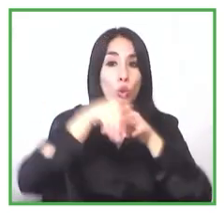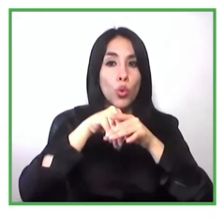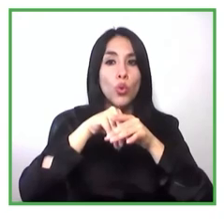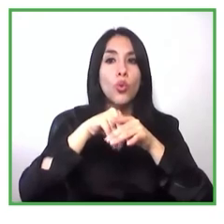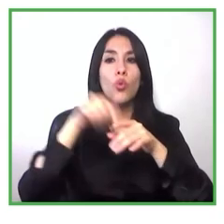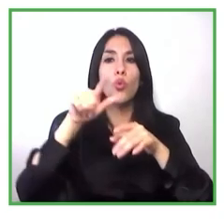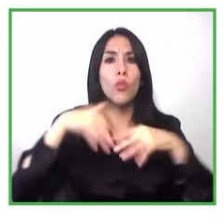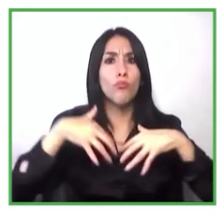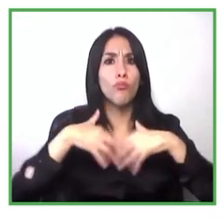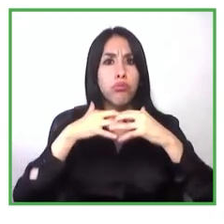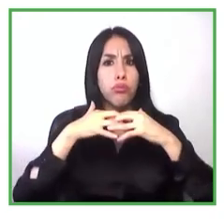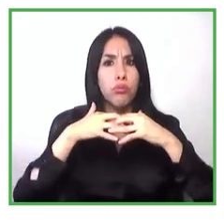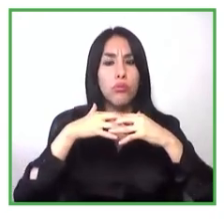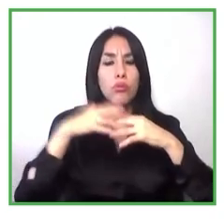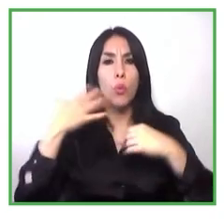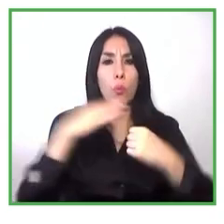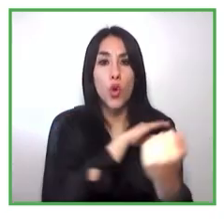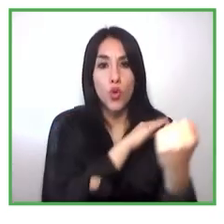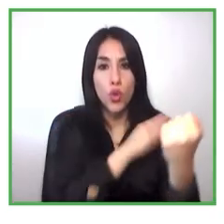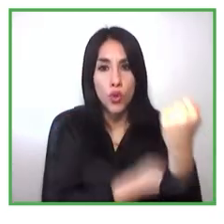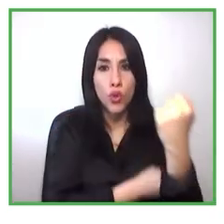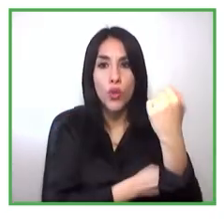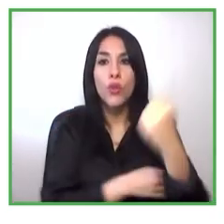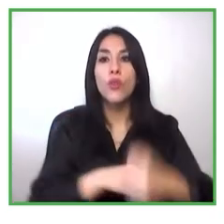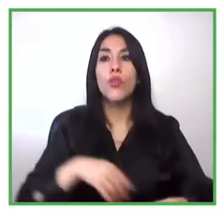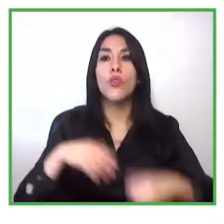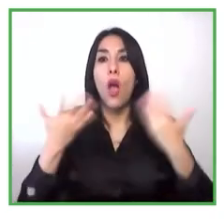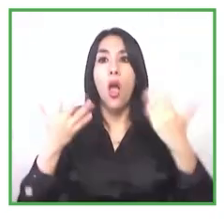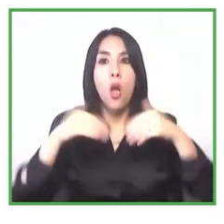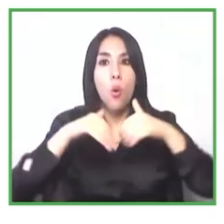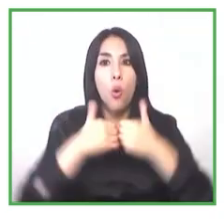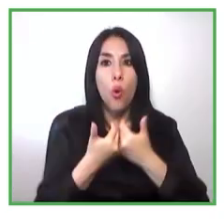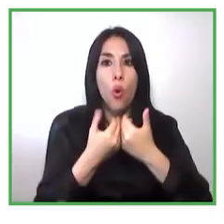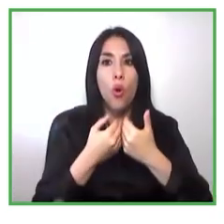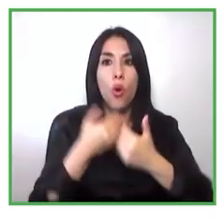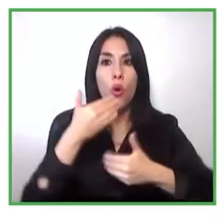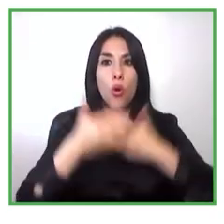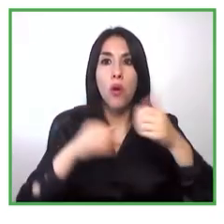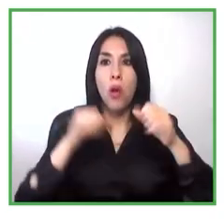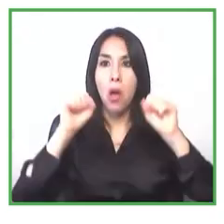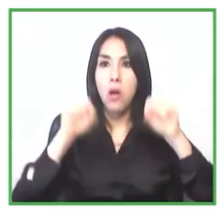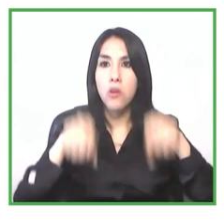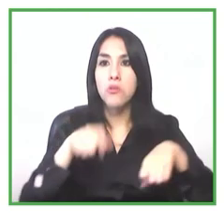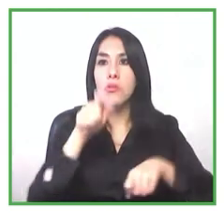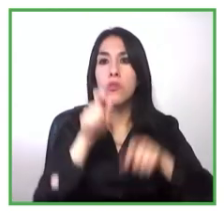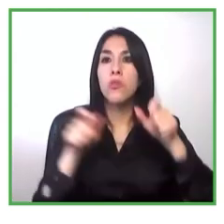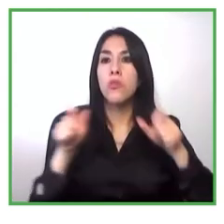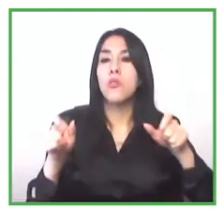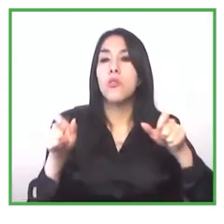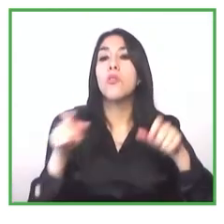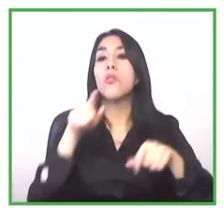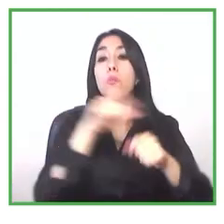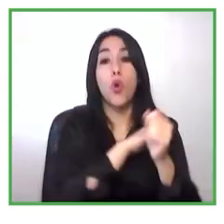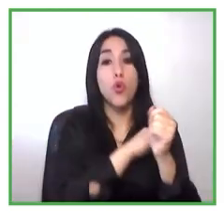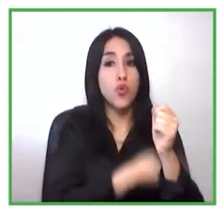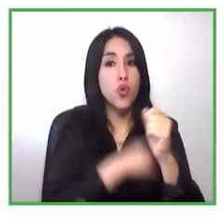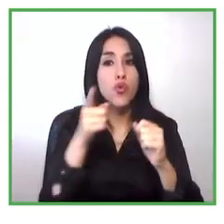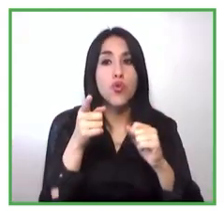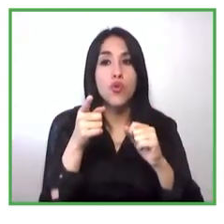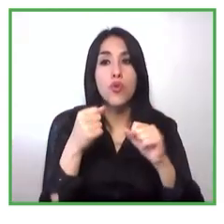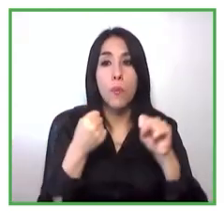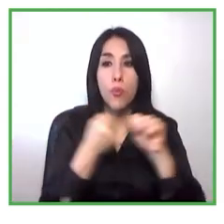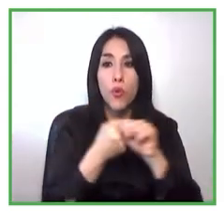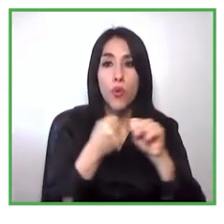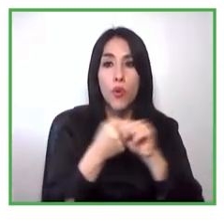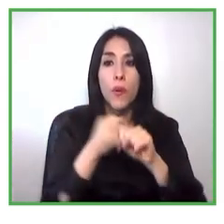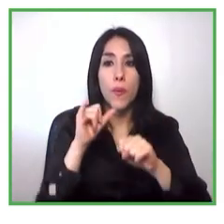se puede apoyar los emprendimientos de personas con discapacidad y a Cero Project y a Fundación Descúbreme muchas gracias